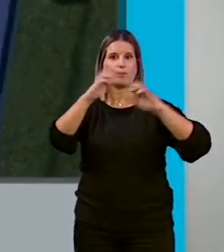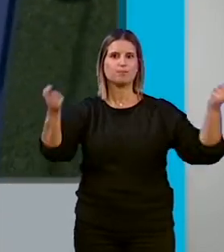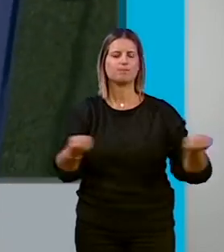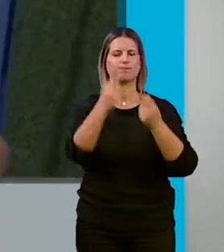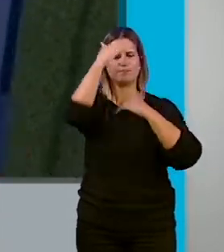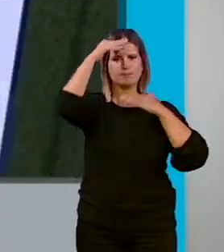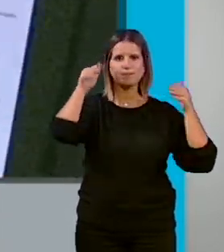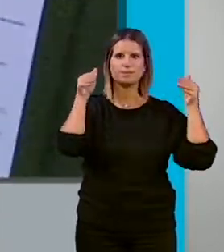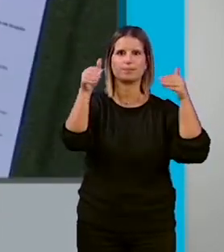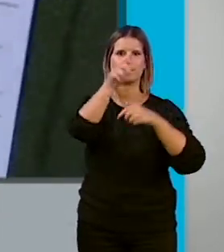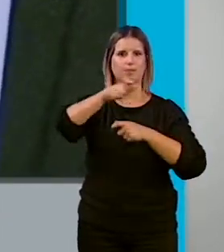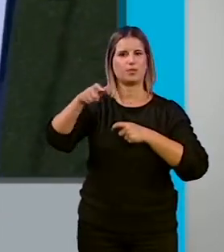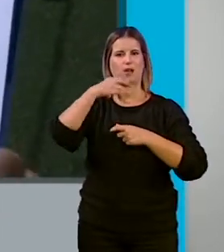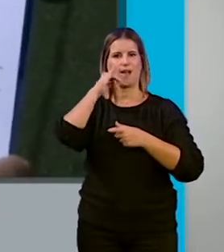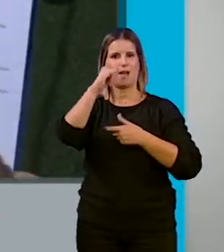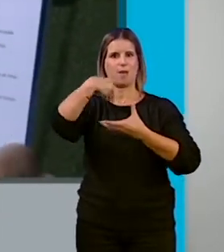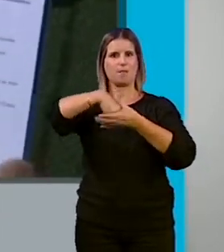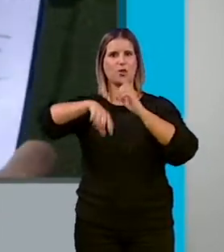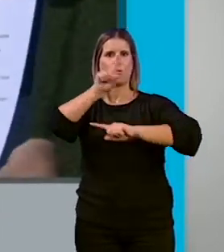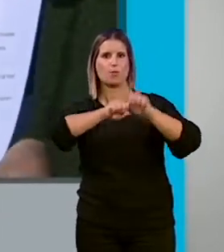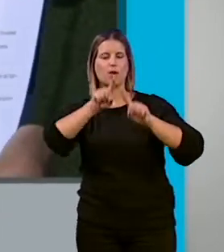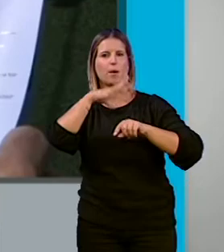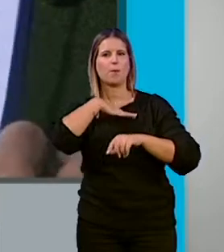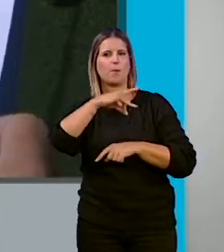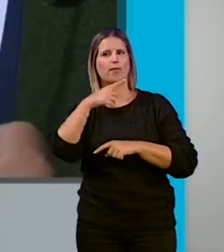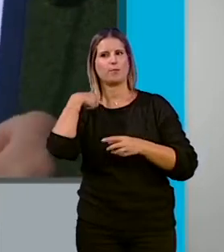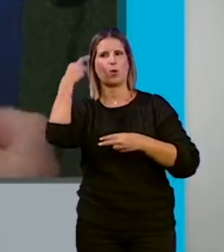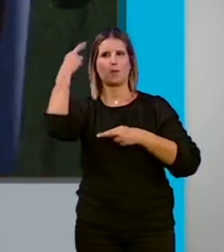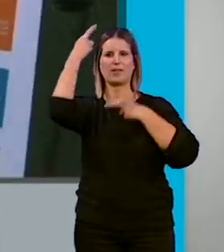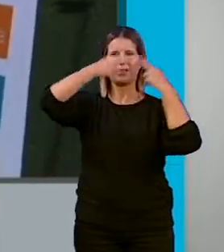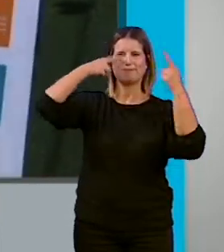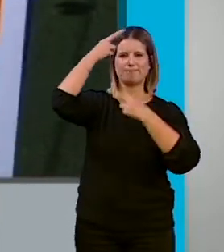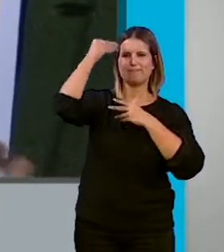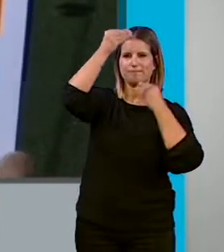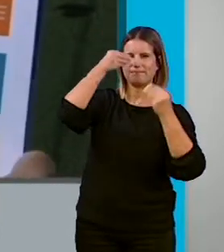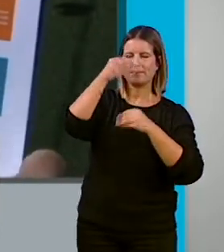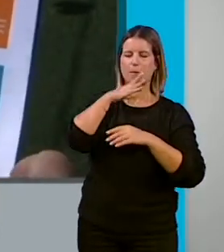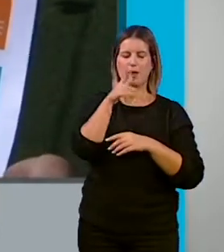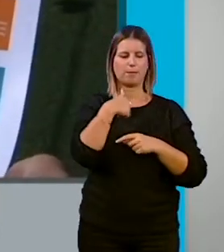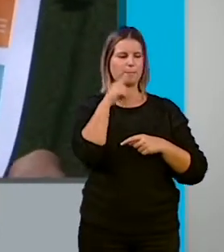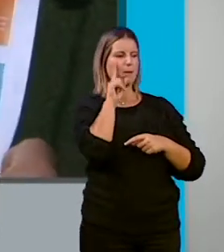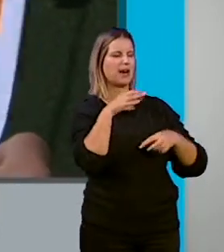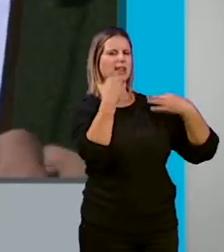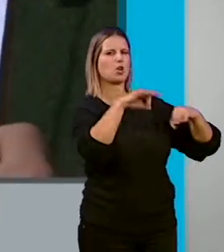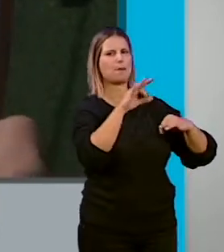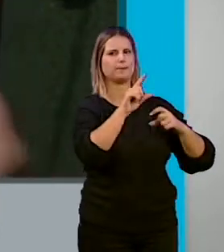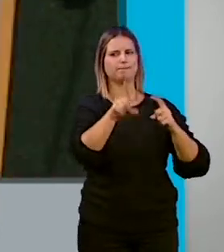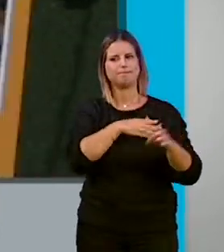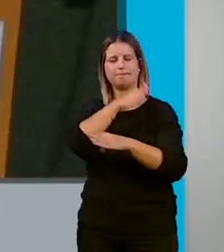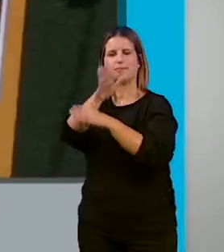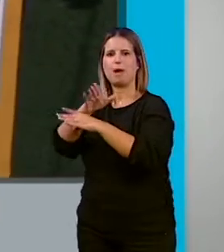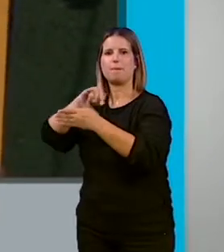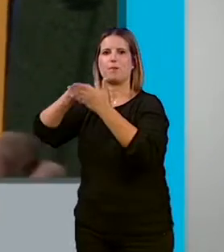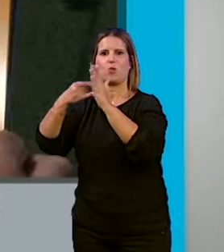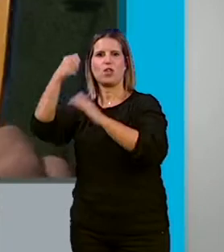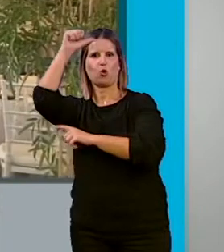se centra en apelar a las personas con esta problemática y lograr hacerles reflexionar, para que dejen de aparentar una normalidad y acudan a Proyecto Hombre Granada.